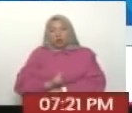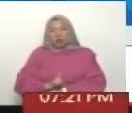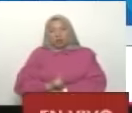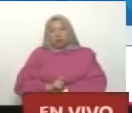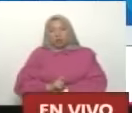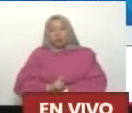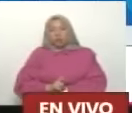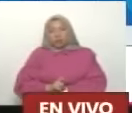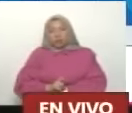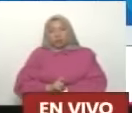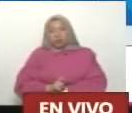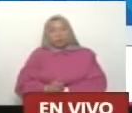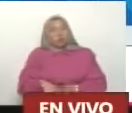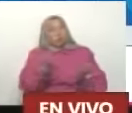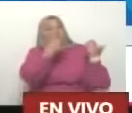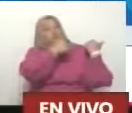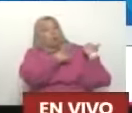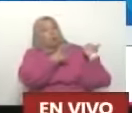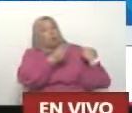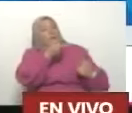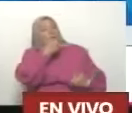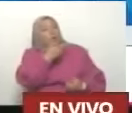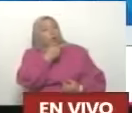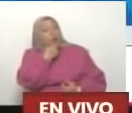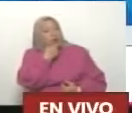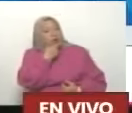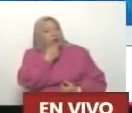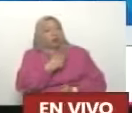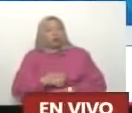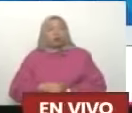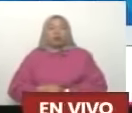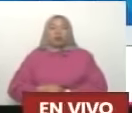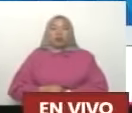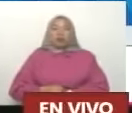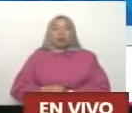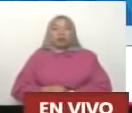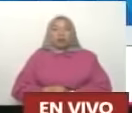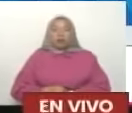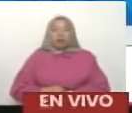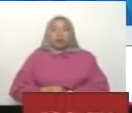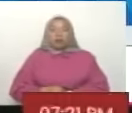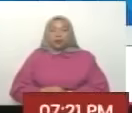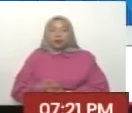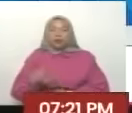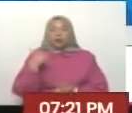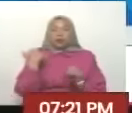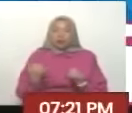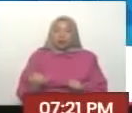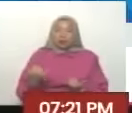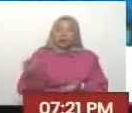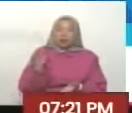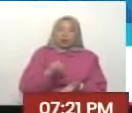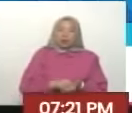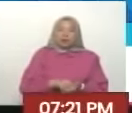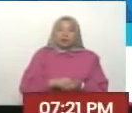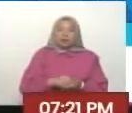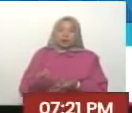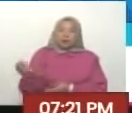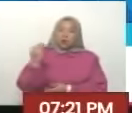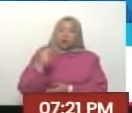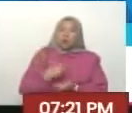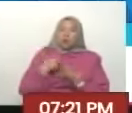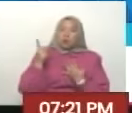día tuvimos uno de los eventos más bonitos más gratificantes de mayor